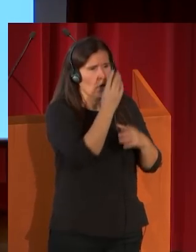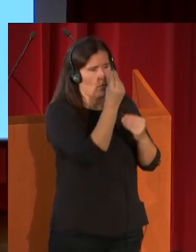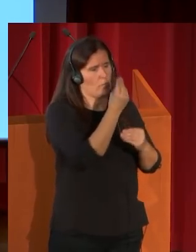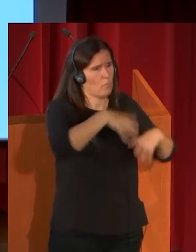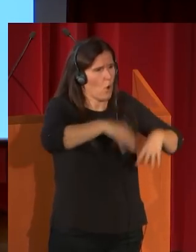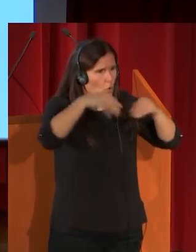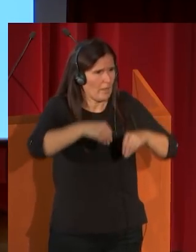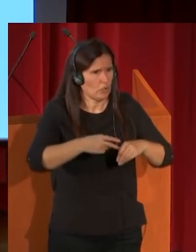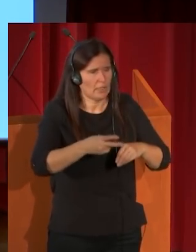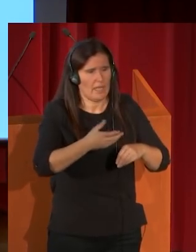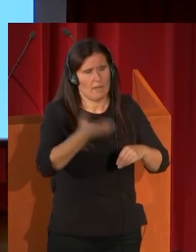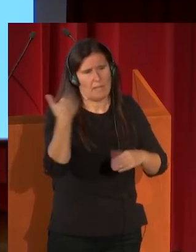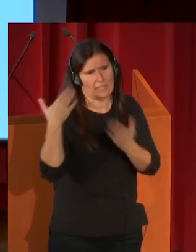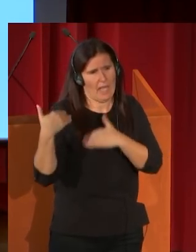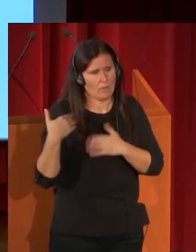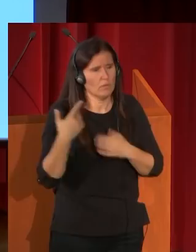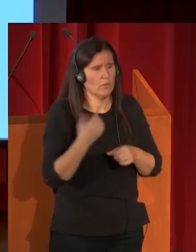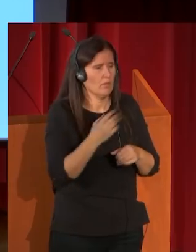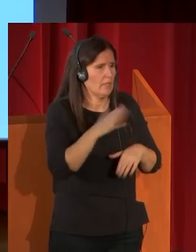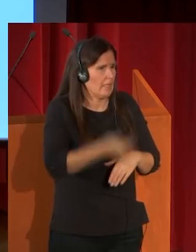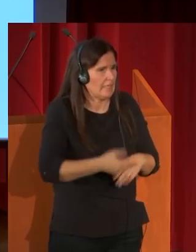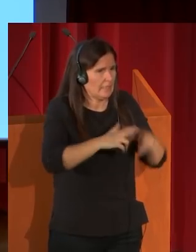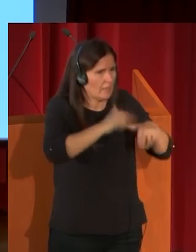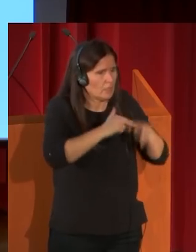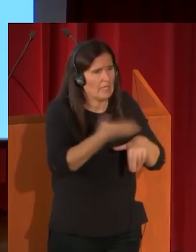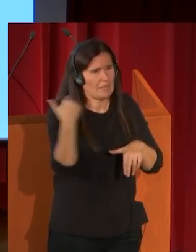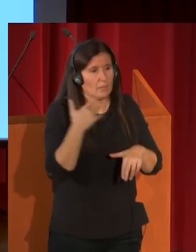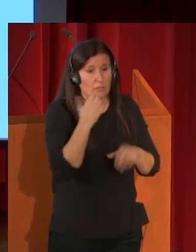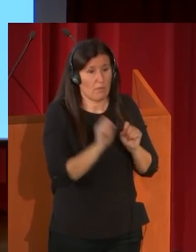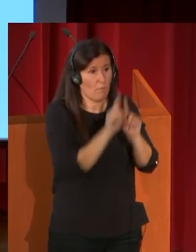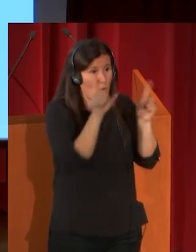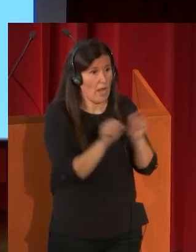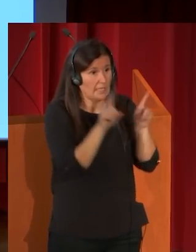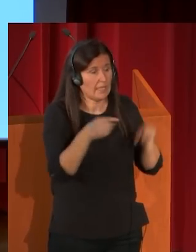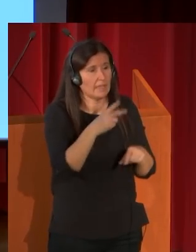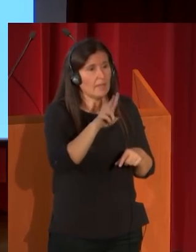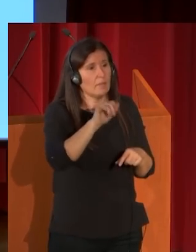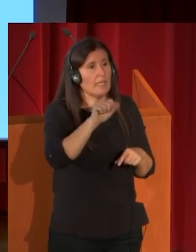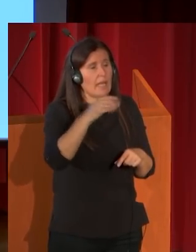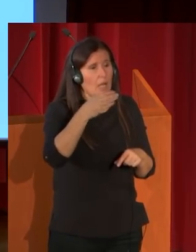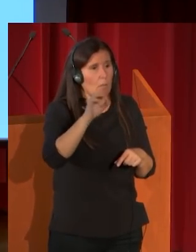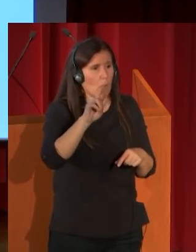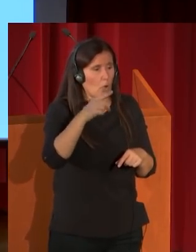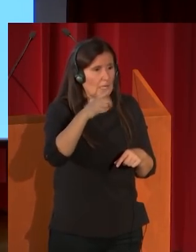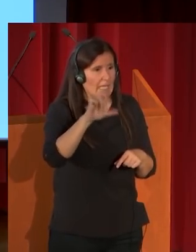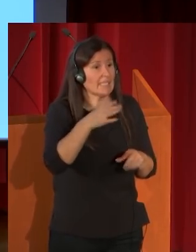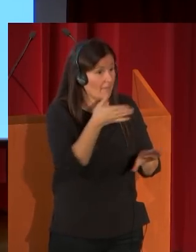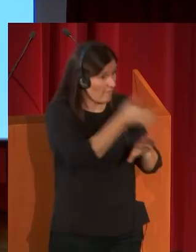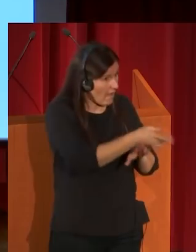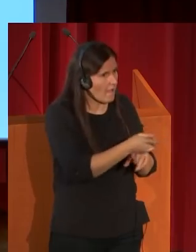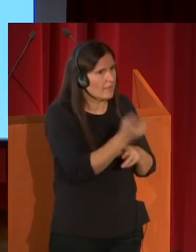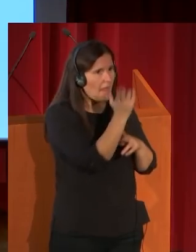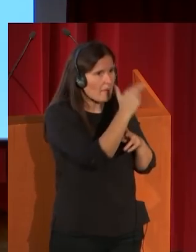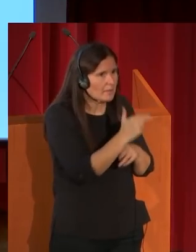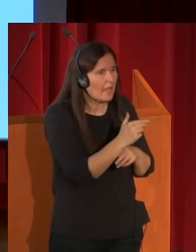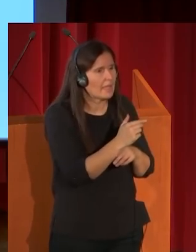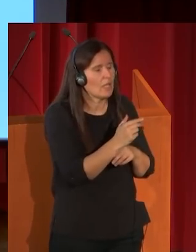del pasado, de las grandes obras del pasado, como esta fuente que ven en Villa Borghese, a donde va a pintar y que representa como